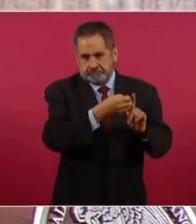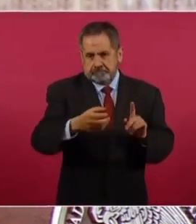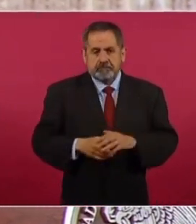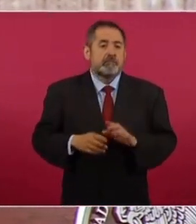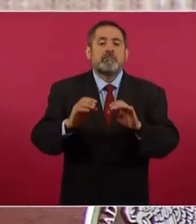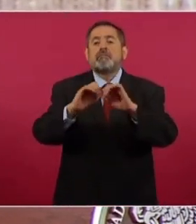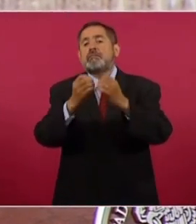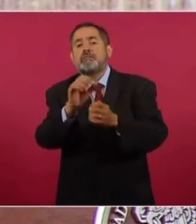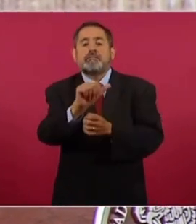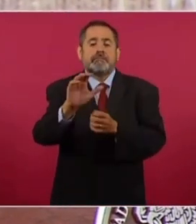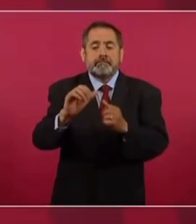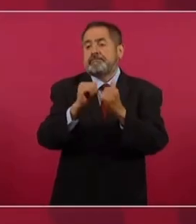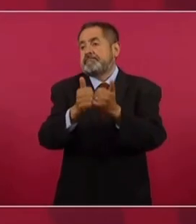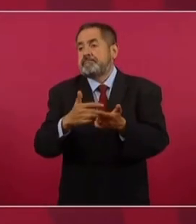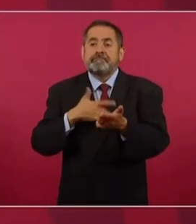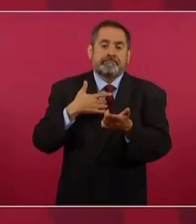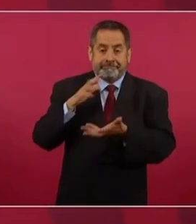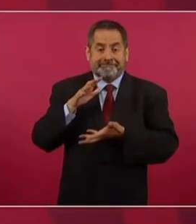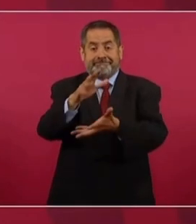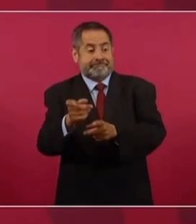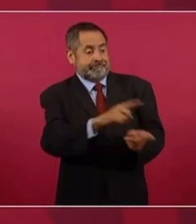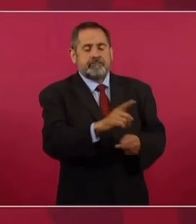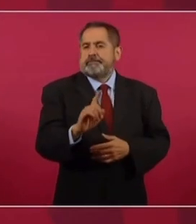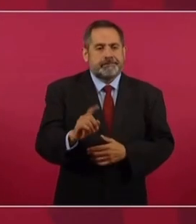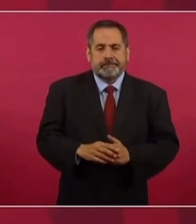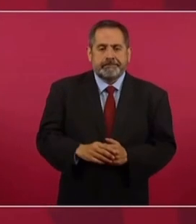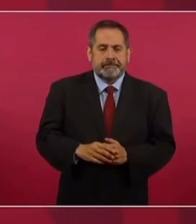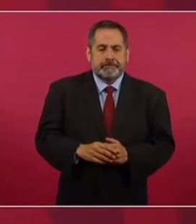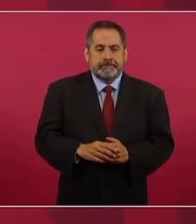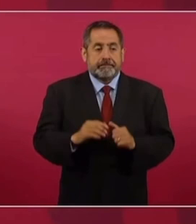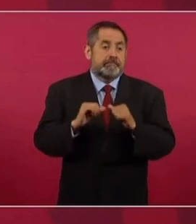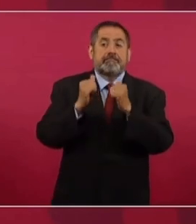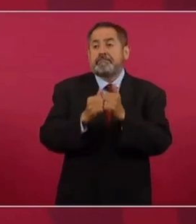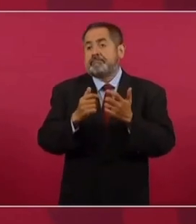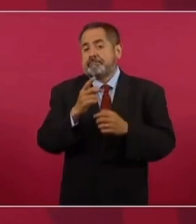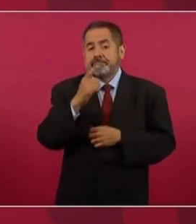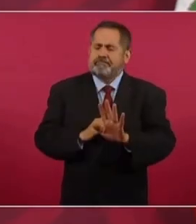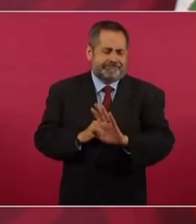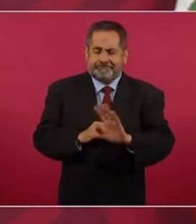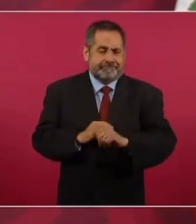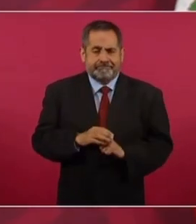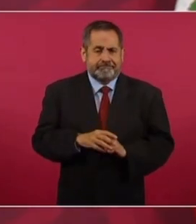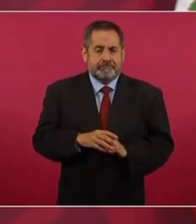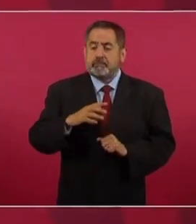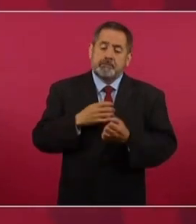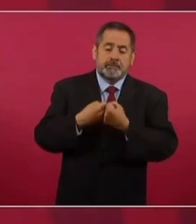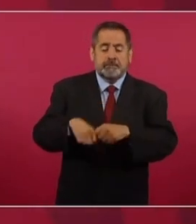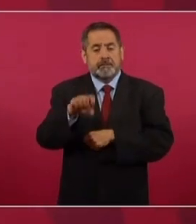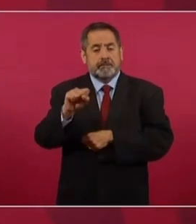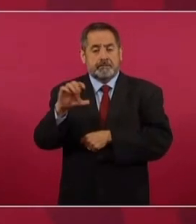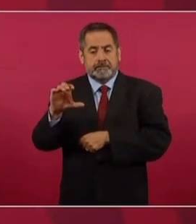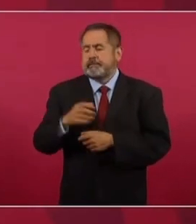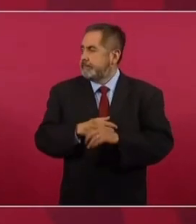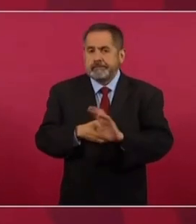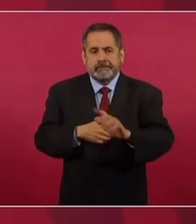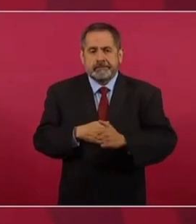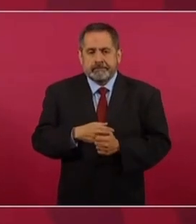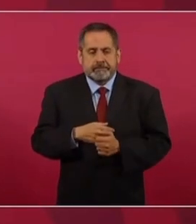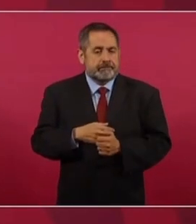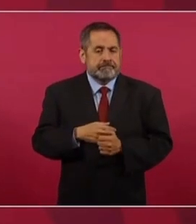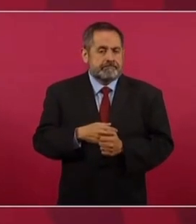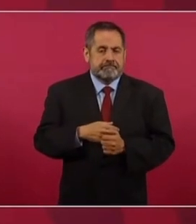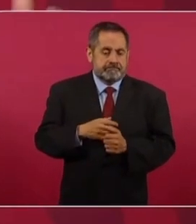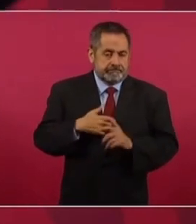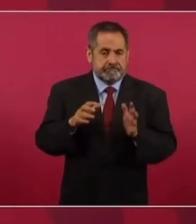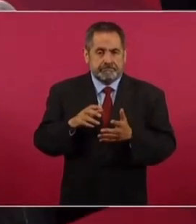humanitaria de la costa chica, la costa grande. Soy una sociedad civil, una asociación